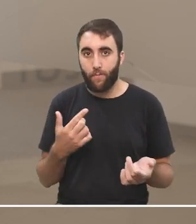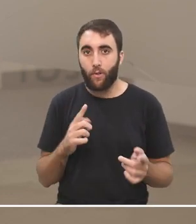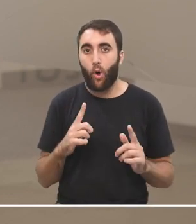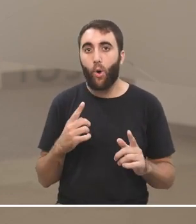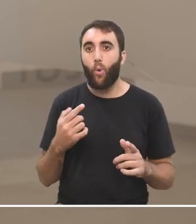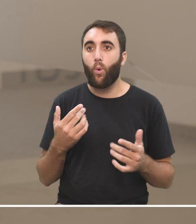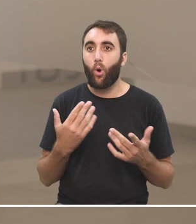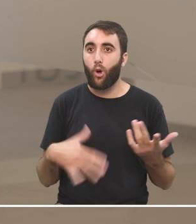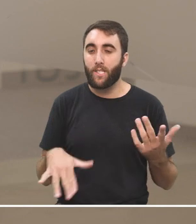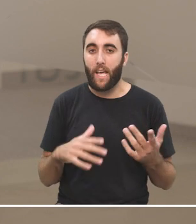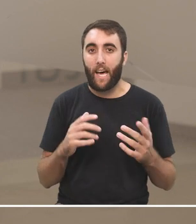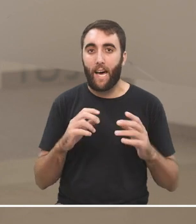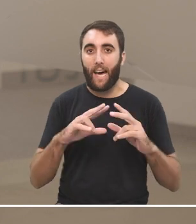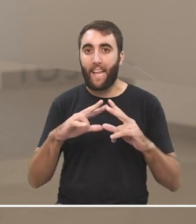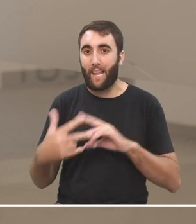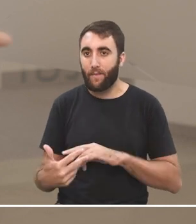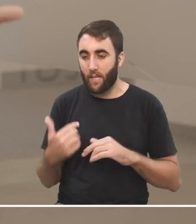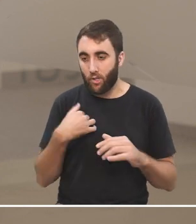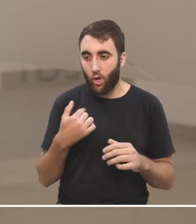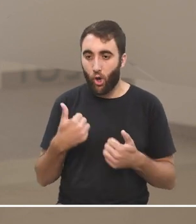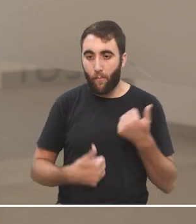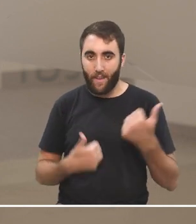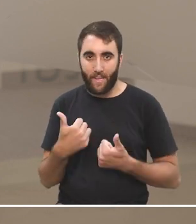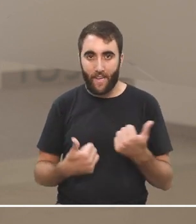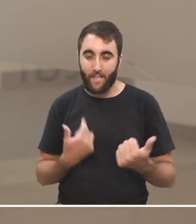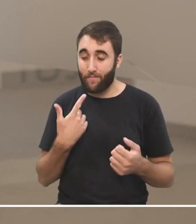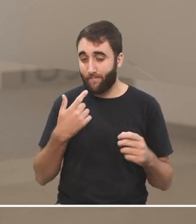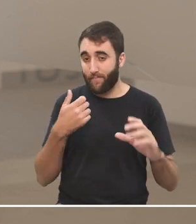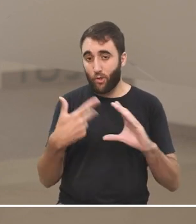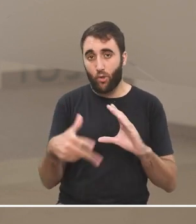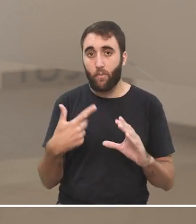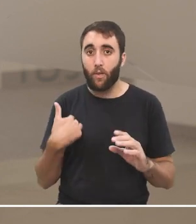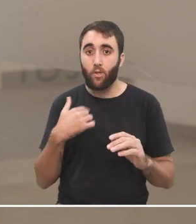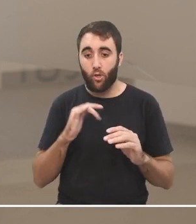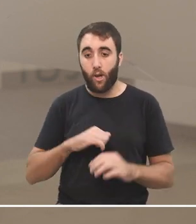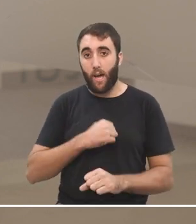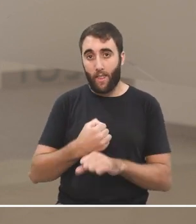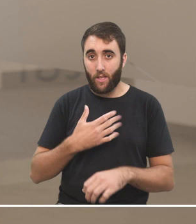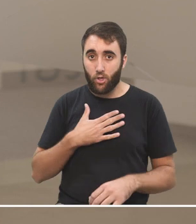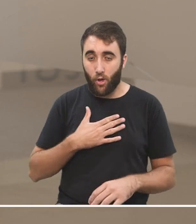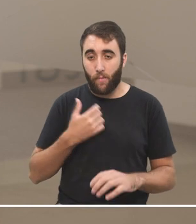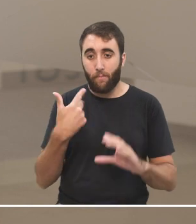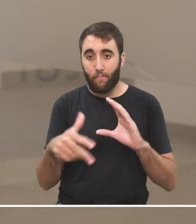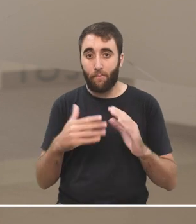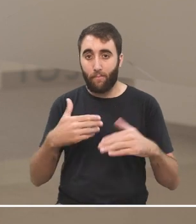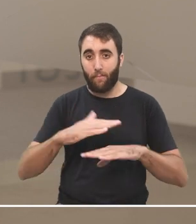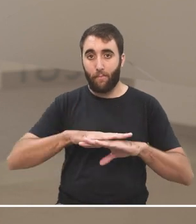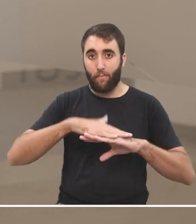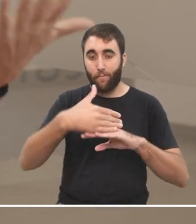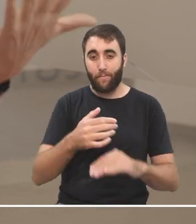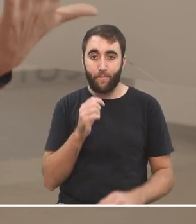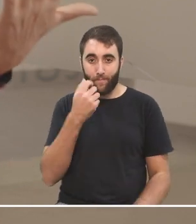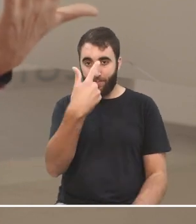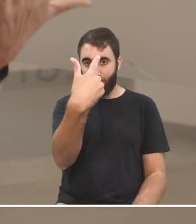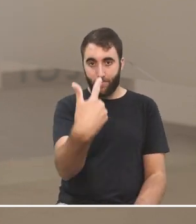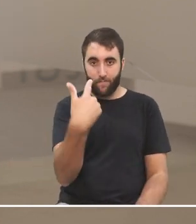era un elemento tridimensional que competía con todo lo que pasaba en las pantallas midimensionales, sino que yo también pasé a estar en la pantalla como docente. En esa pantalla